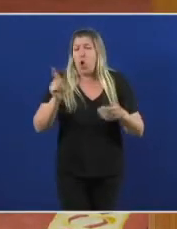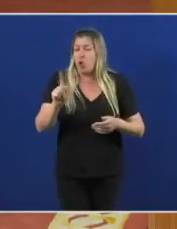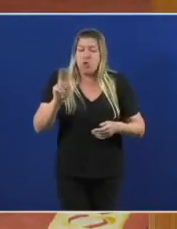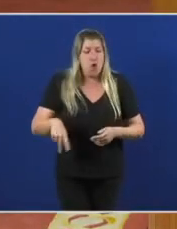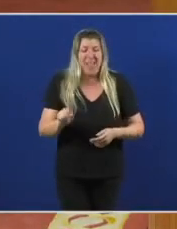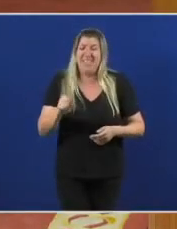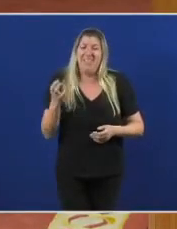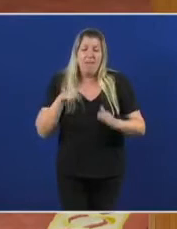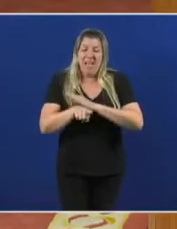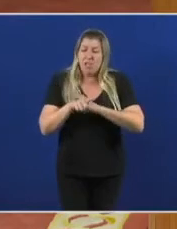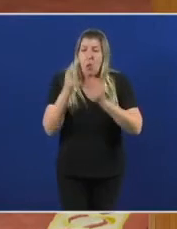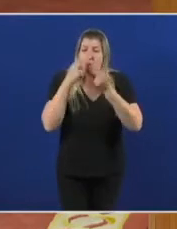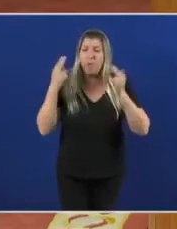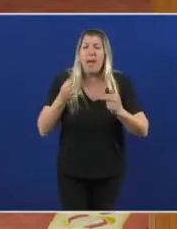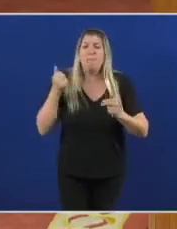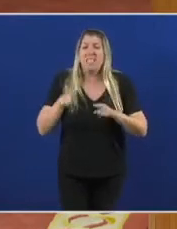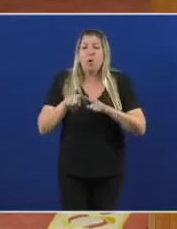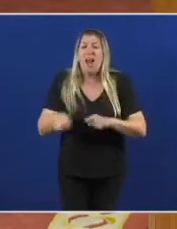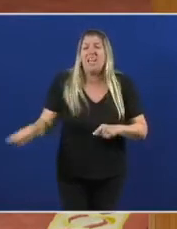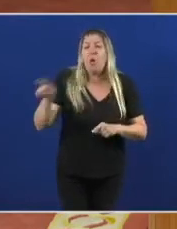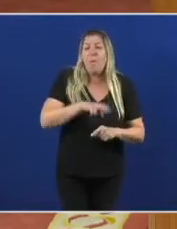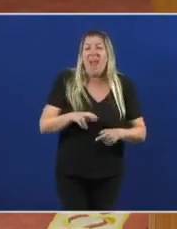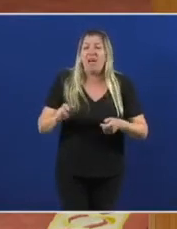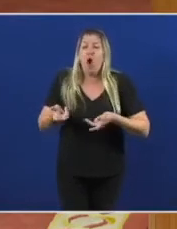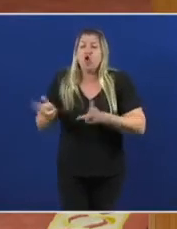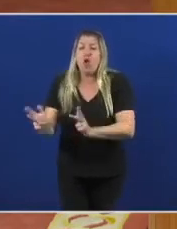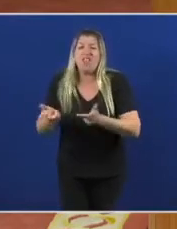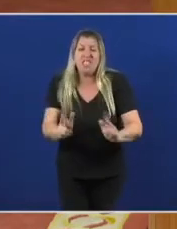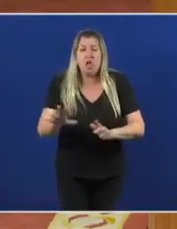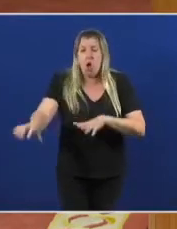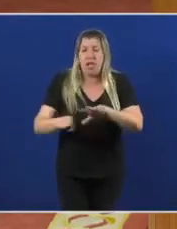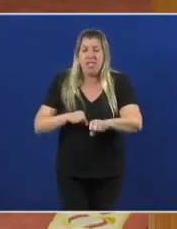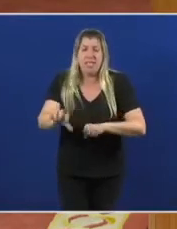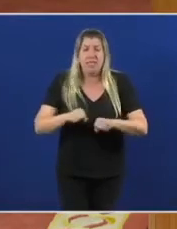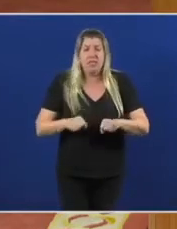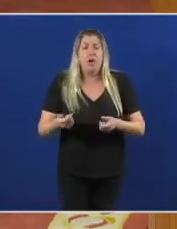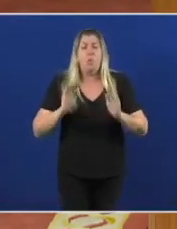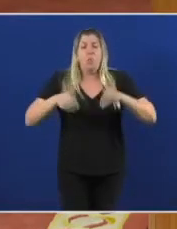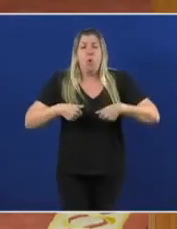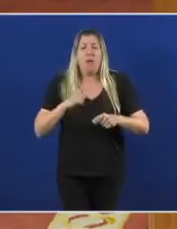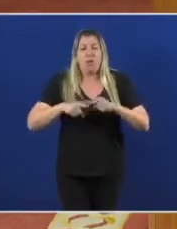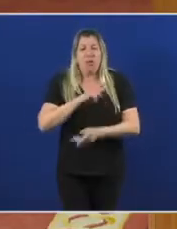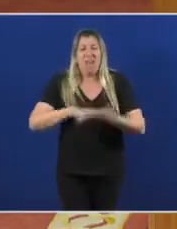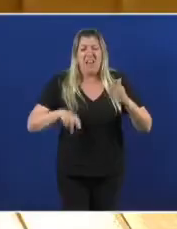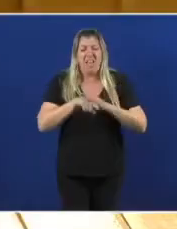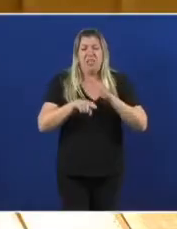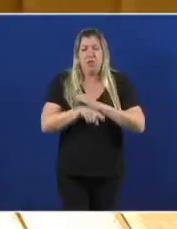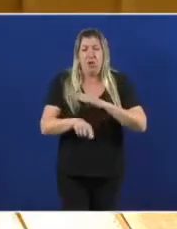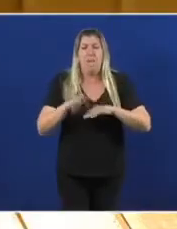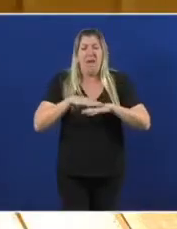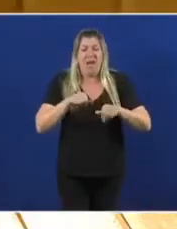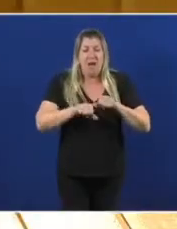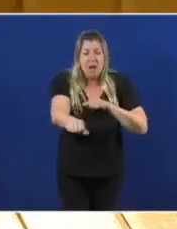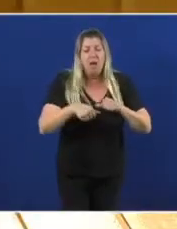por recuperar as concesiós á medida que venzan e apostando pola xestión directa de todas as novas residencias.